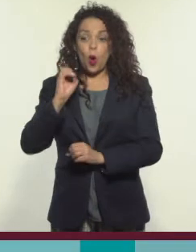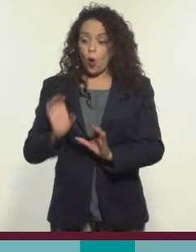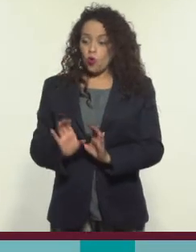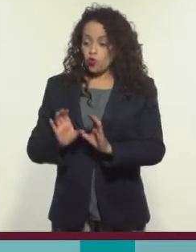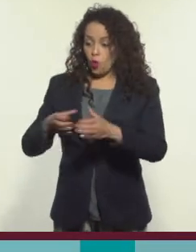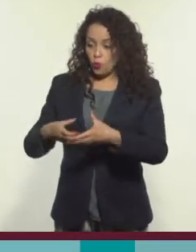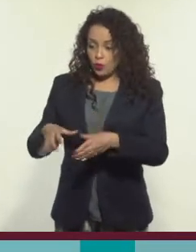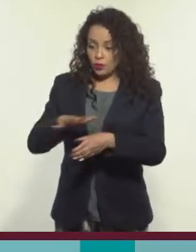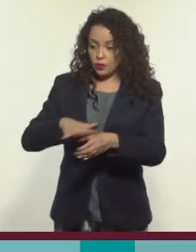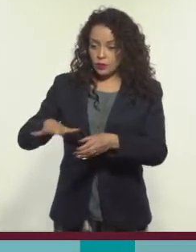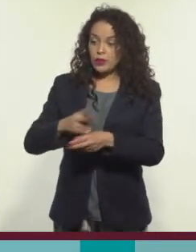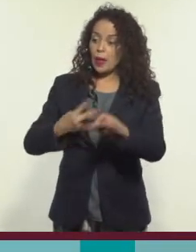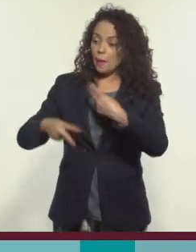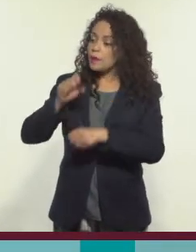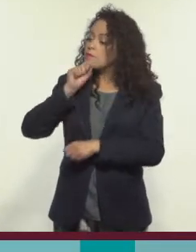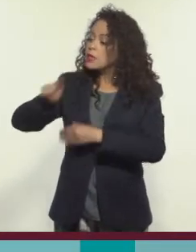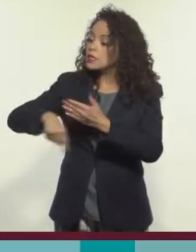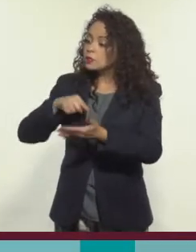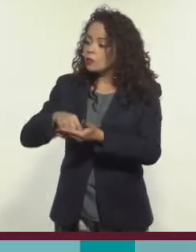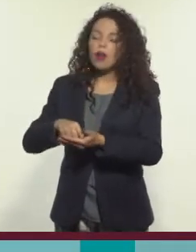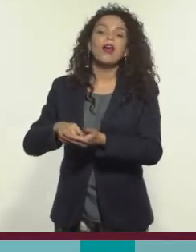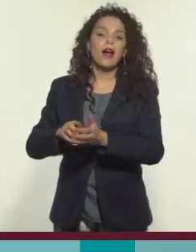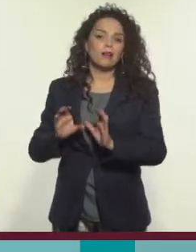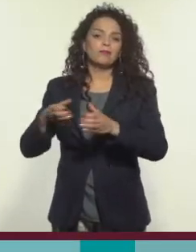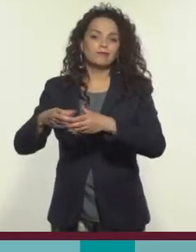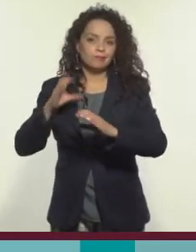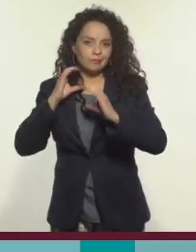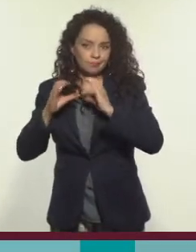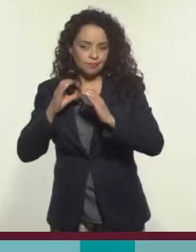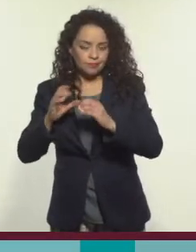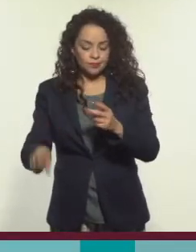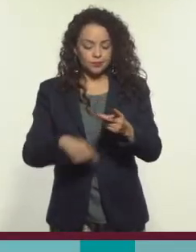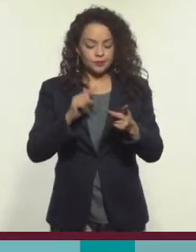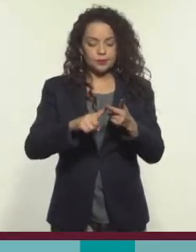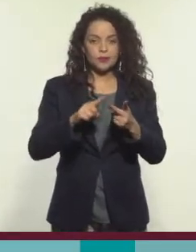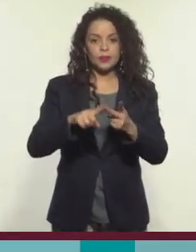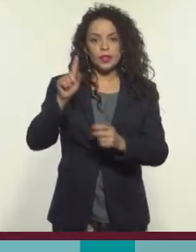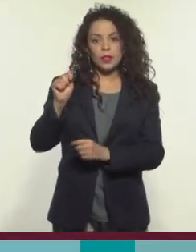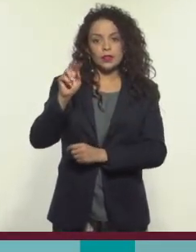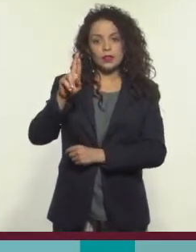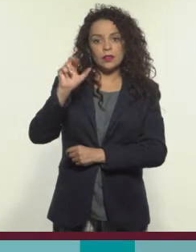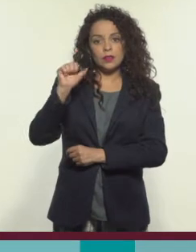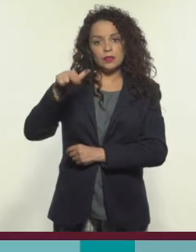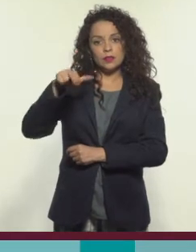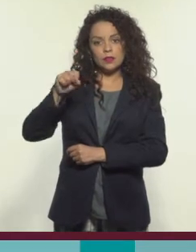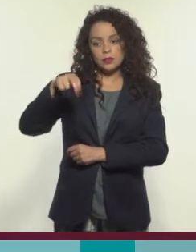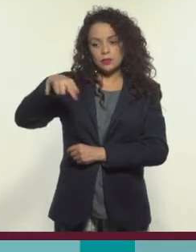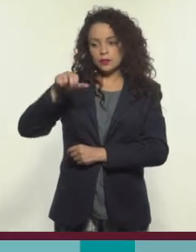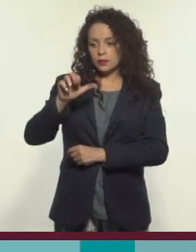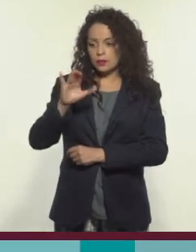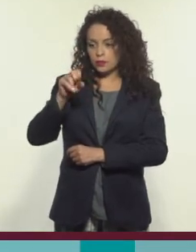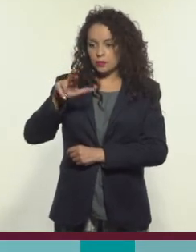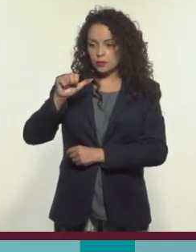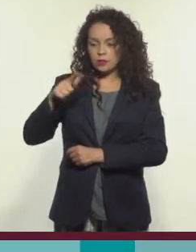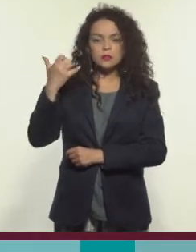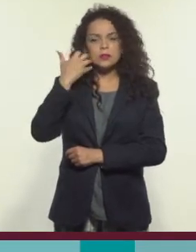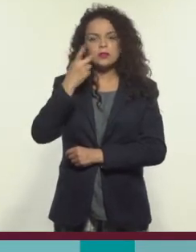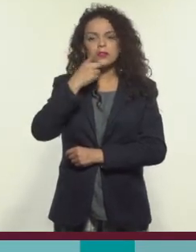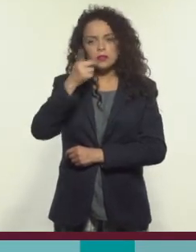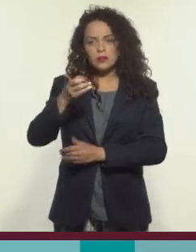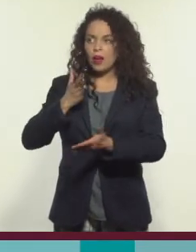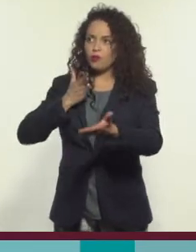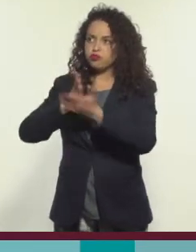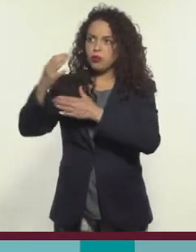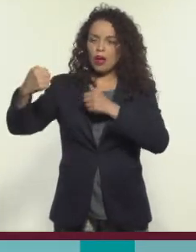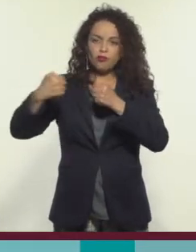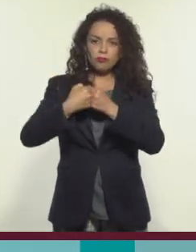hechos por personas que vienen de este mismo sitio. El segundo nivel son los transnacionales. O sea, que traspasan fronteras.